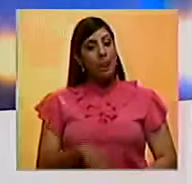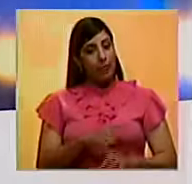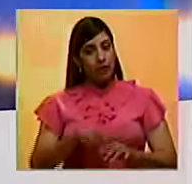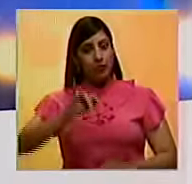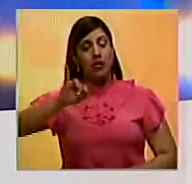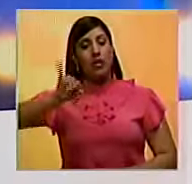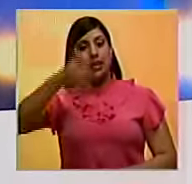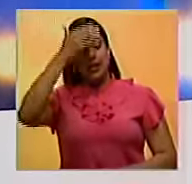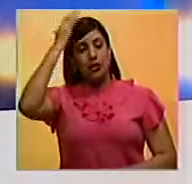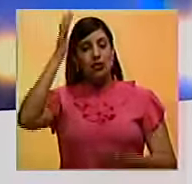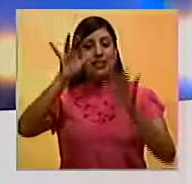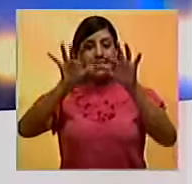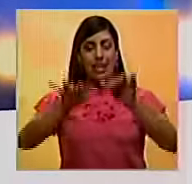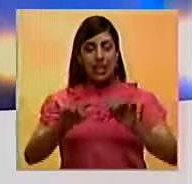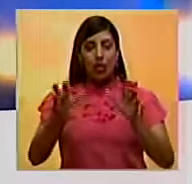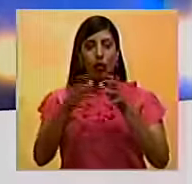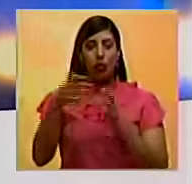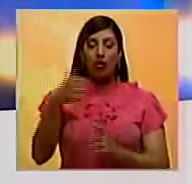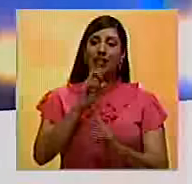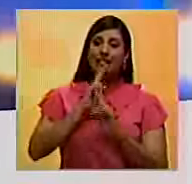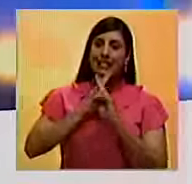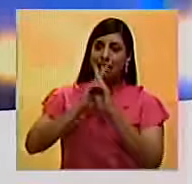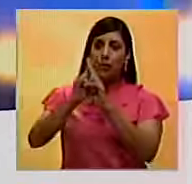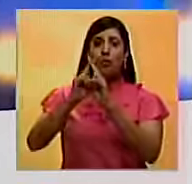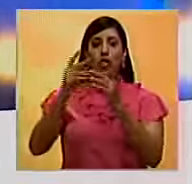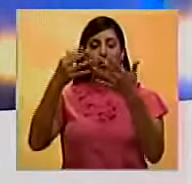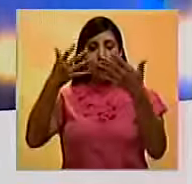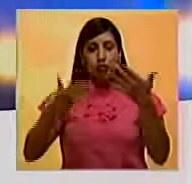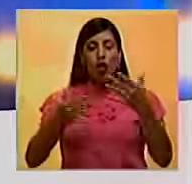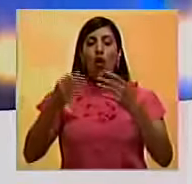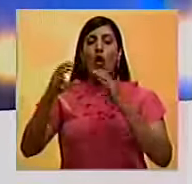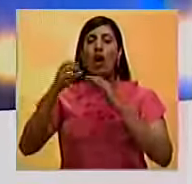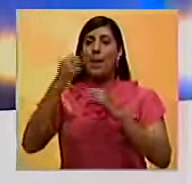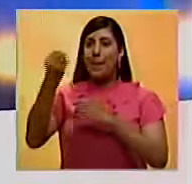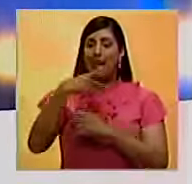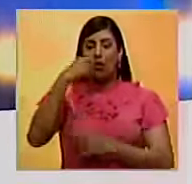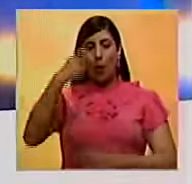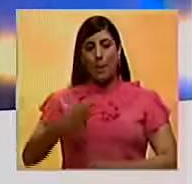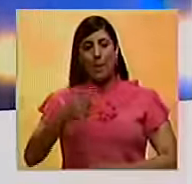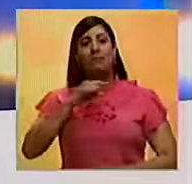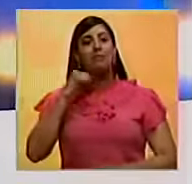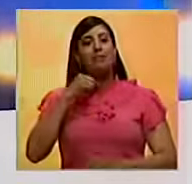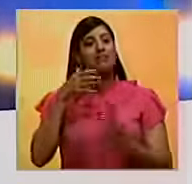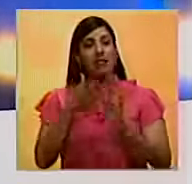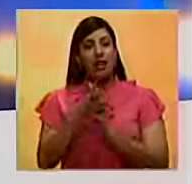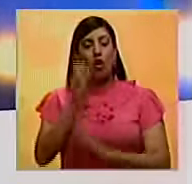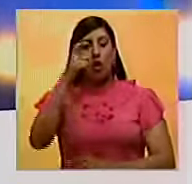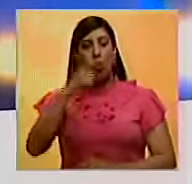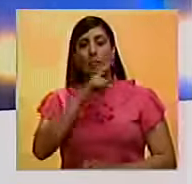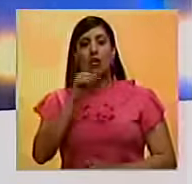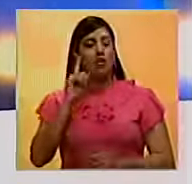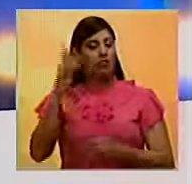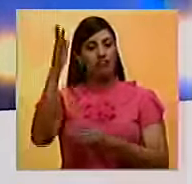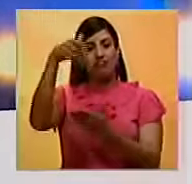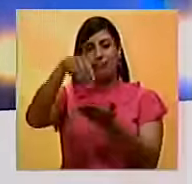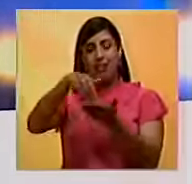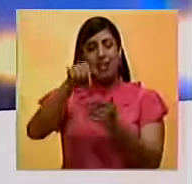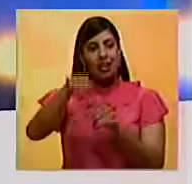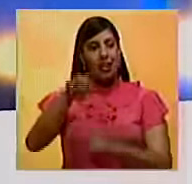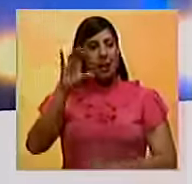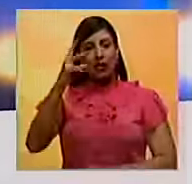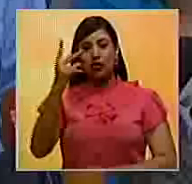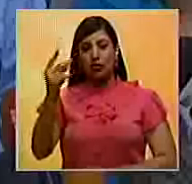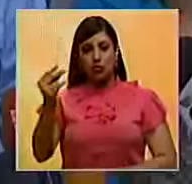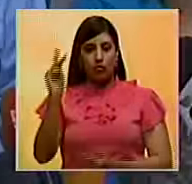Jesús Torrealba, secretario de la MUT, respondió al comunicado enviado por Monseñor Aldo Jordano, donde informan que Claudio María Shelley no vendrá a nuestro